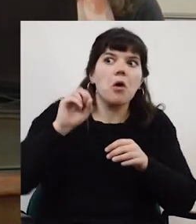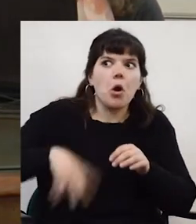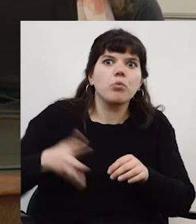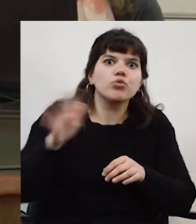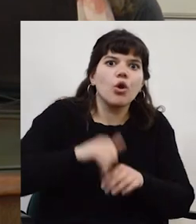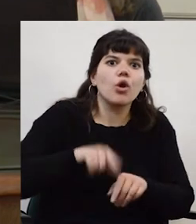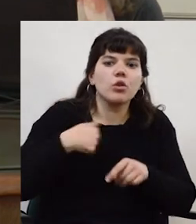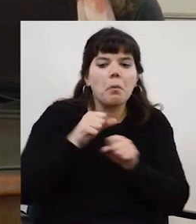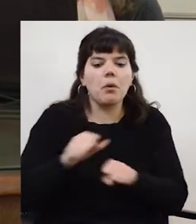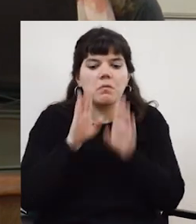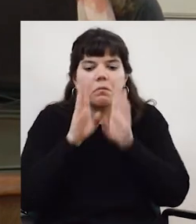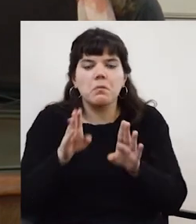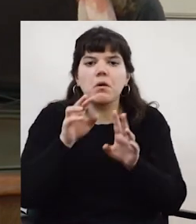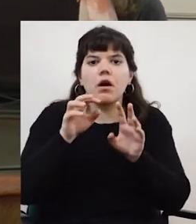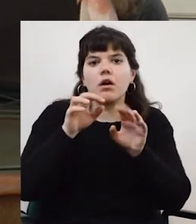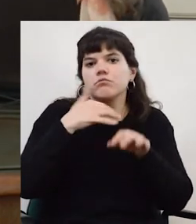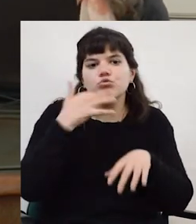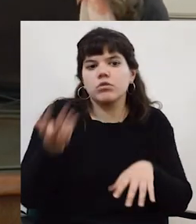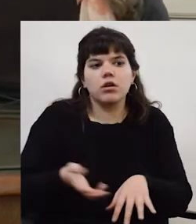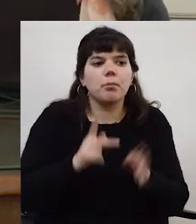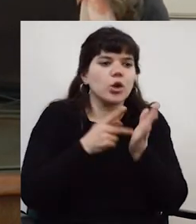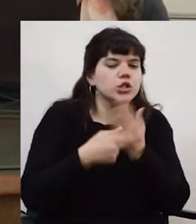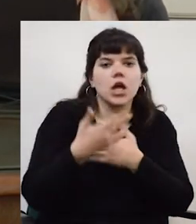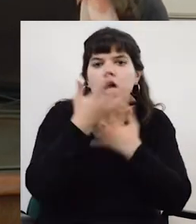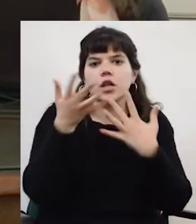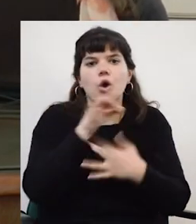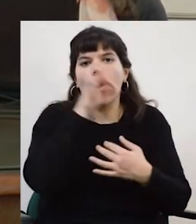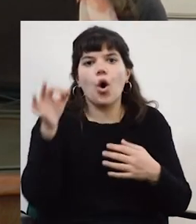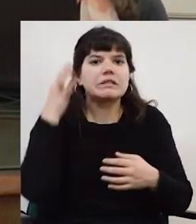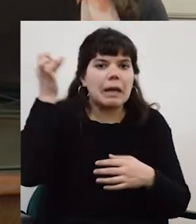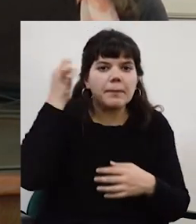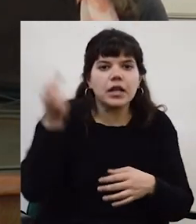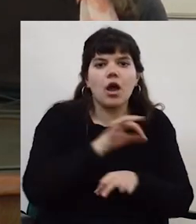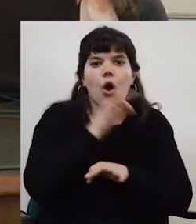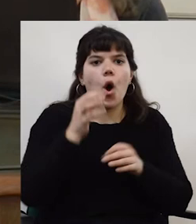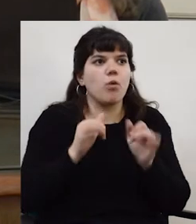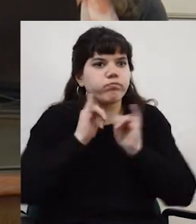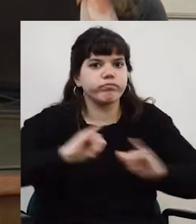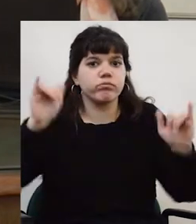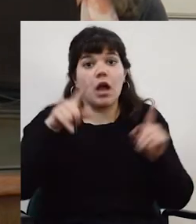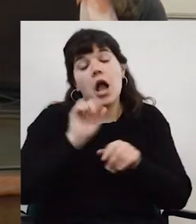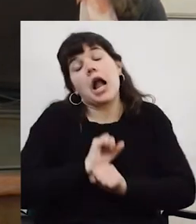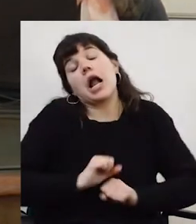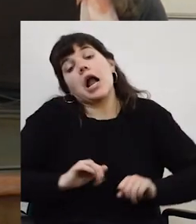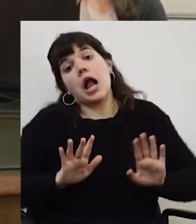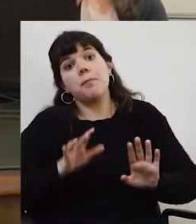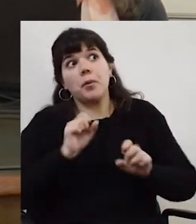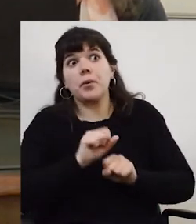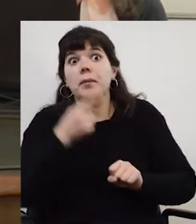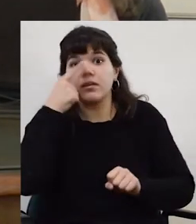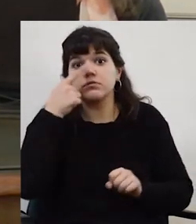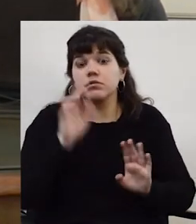que podamos abordar en un dispositivo, sea proyecto, sea seminario, sea publicación, bueno, capaz que empieza a ser más